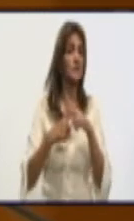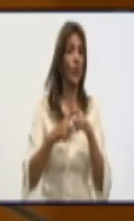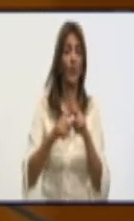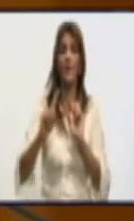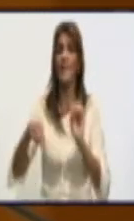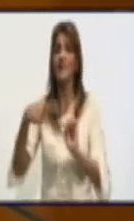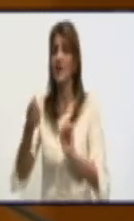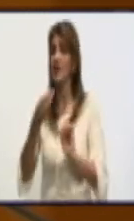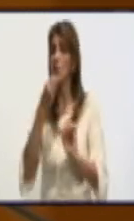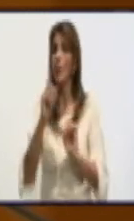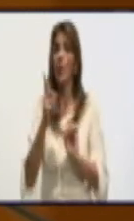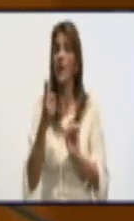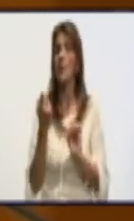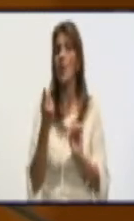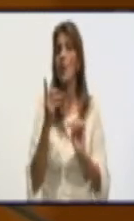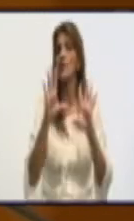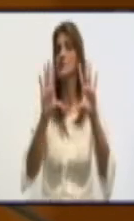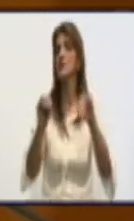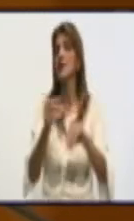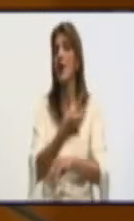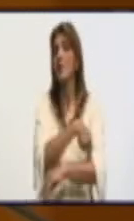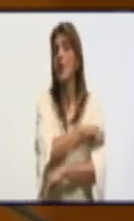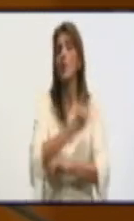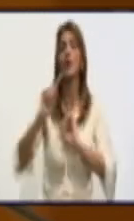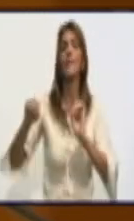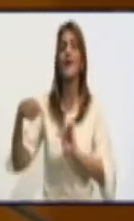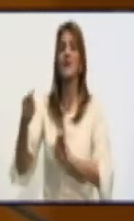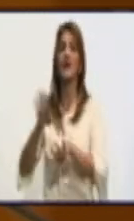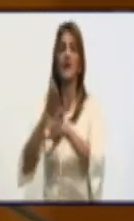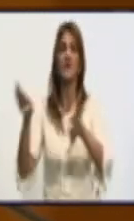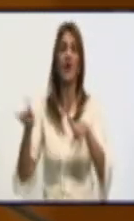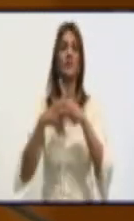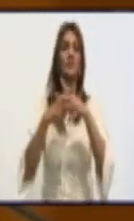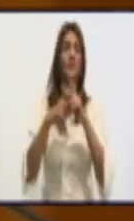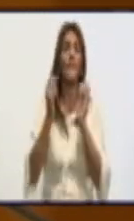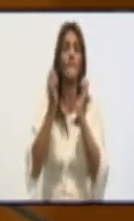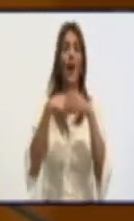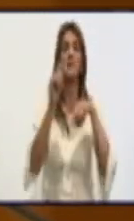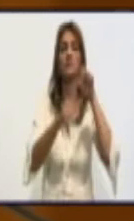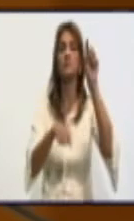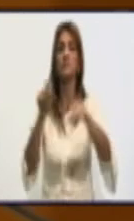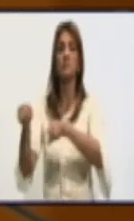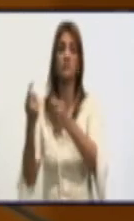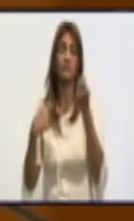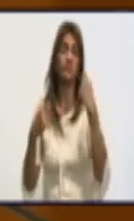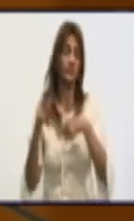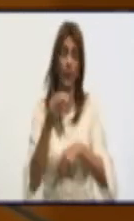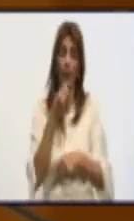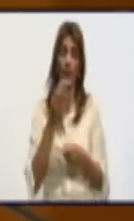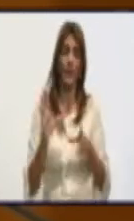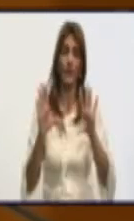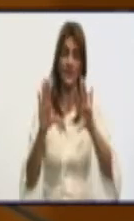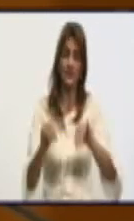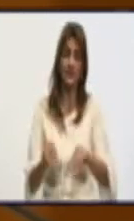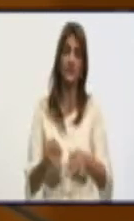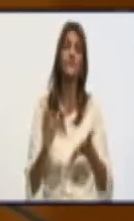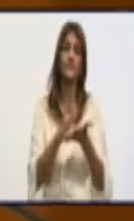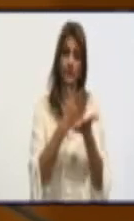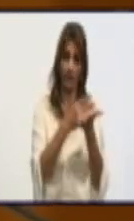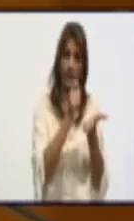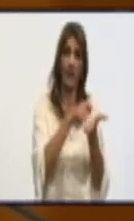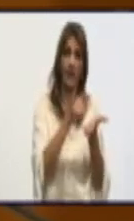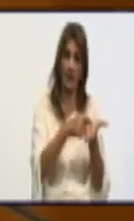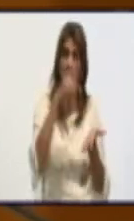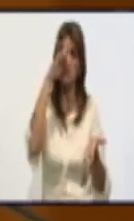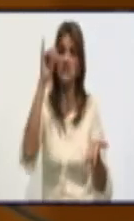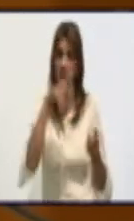Tenemos que explicar que hay un esfuerzo y una voluntad política de asegurar el pan de la población por encima de todo. Y que hay una vocación